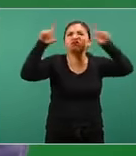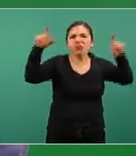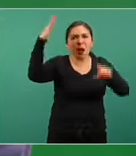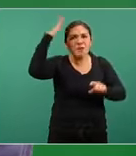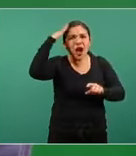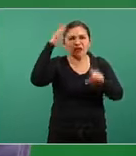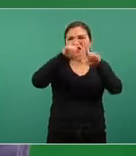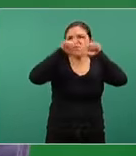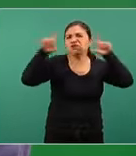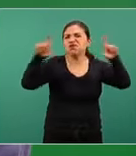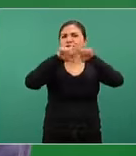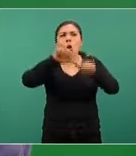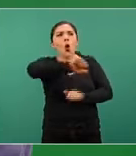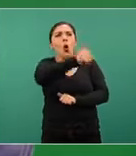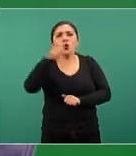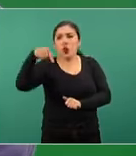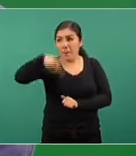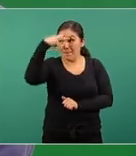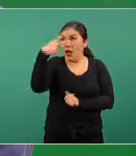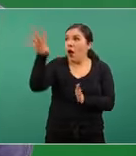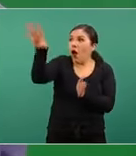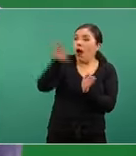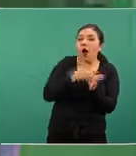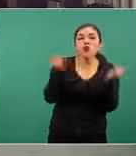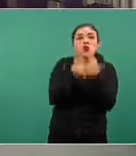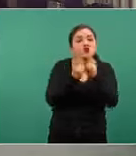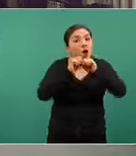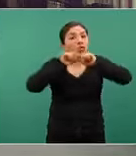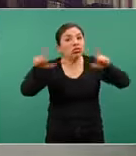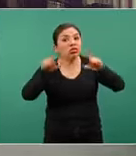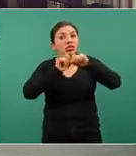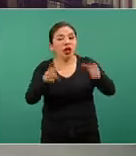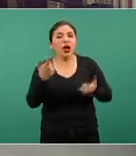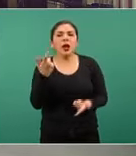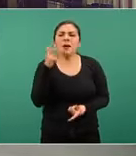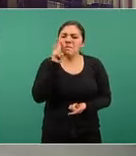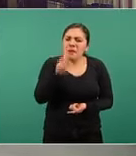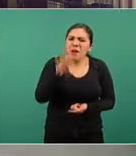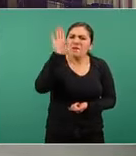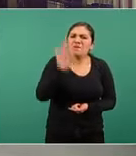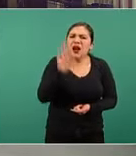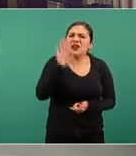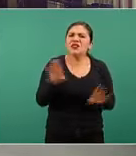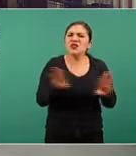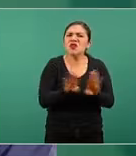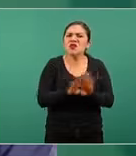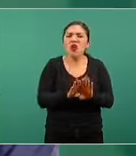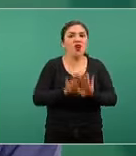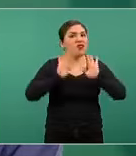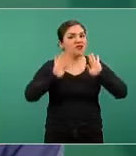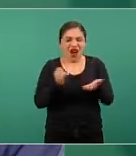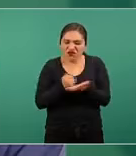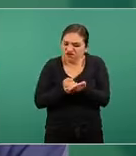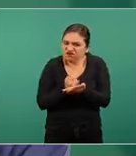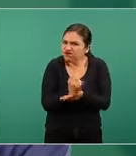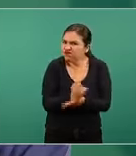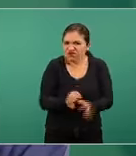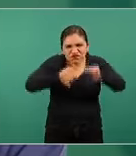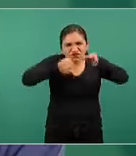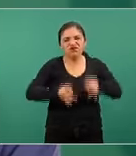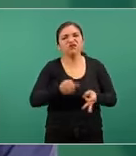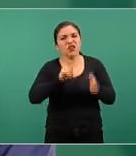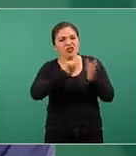fueron replicados por varios medios mexicanos parecía como que era una posición formal técnica